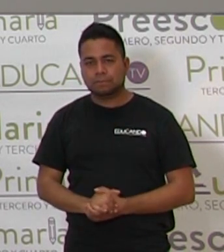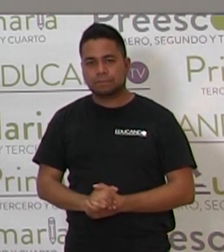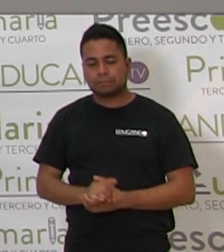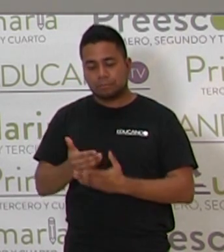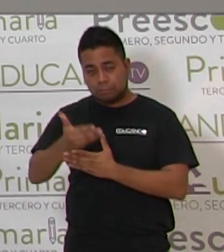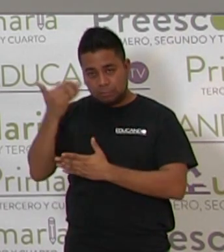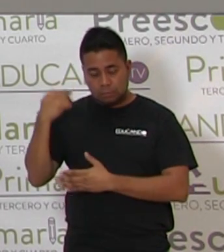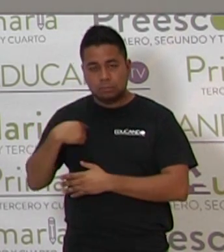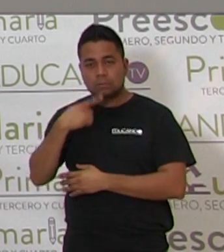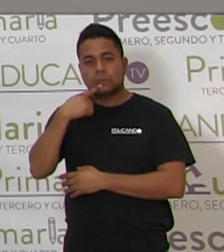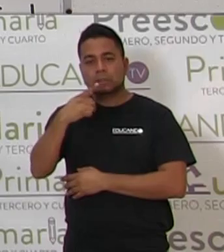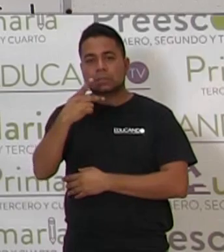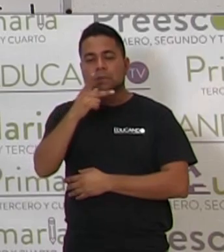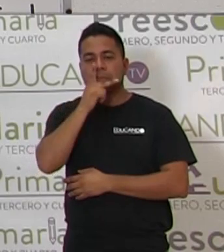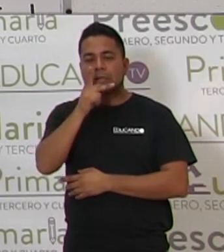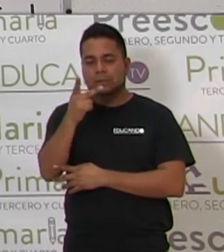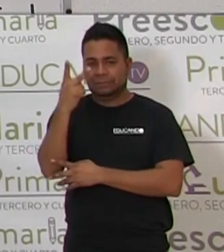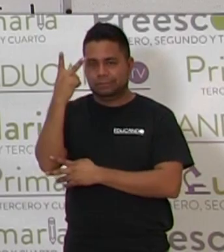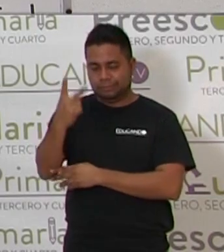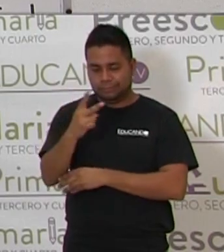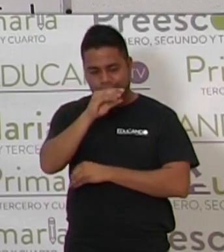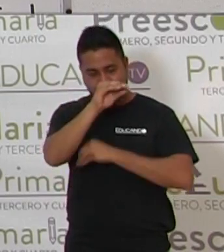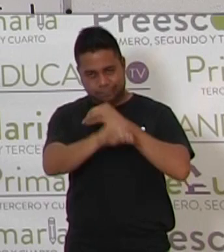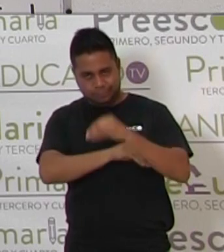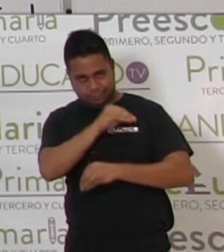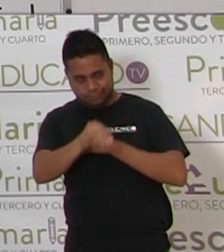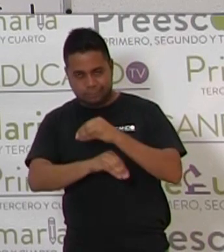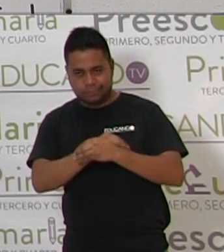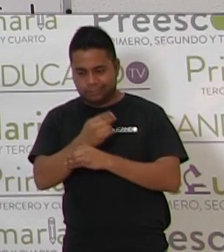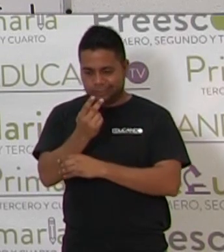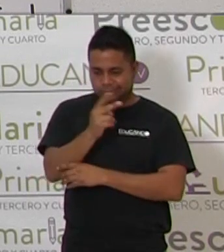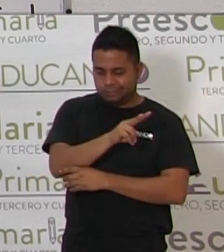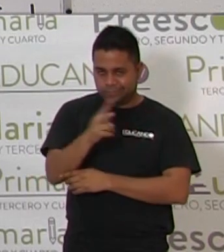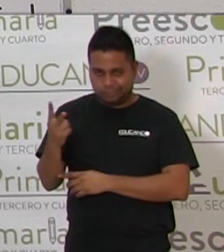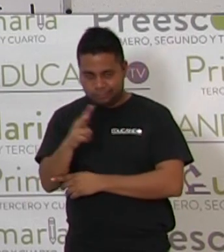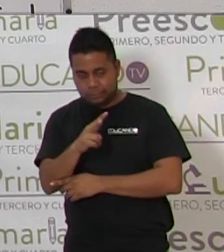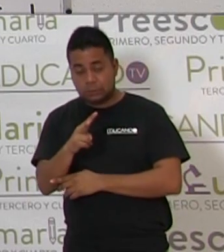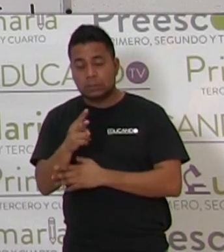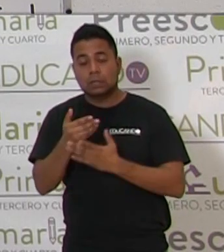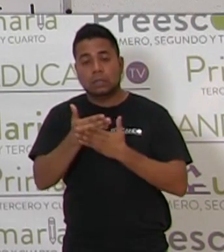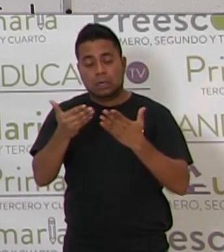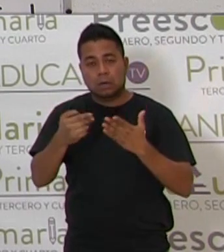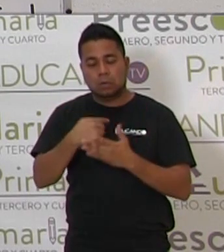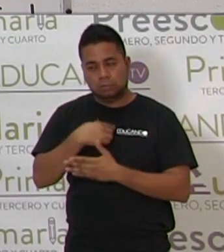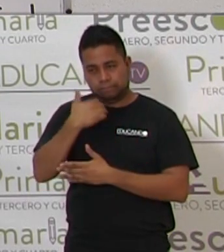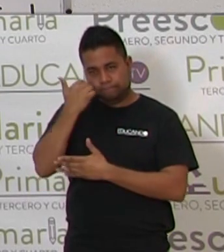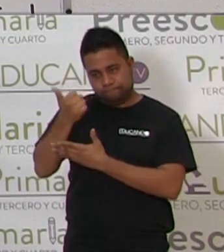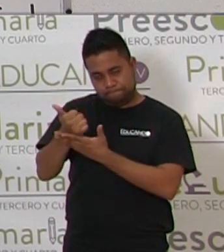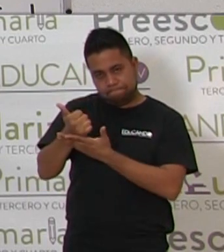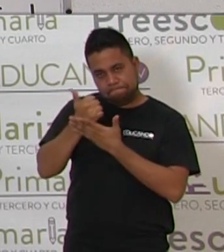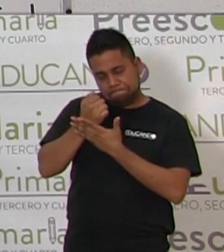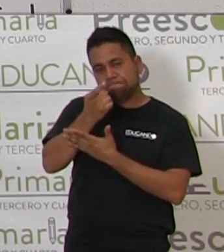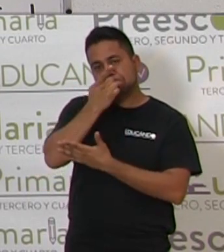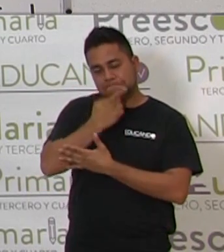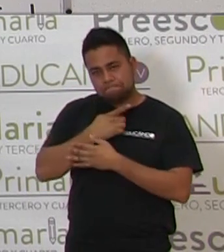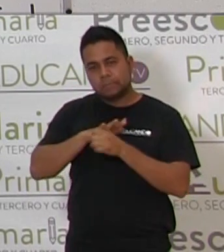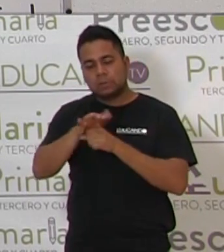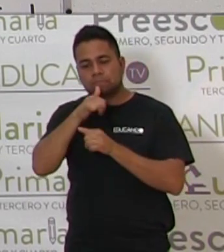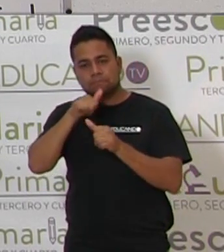dos palabras, con vocales y sin vocales. Y ahora quiero que me digas qué vocales vamos a poner aquí.